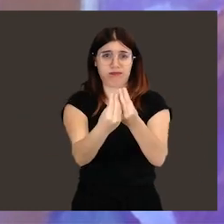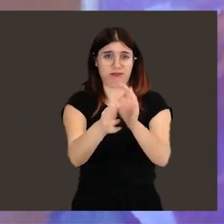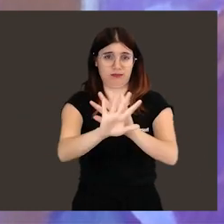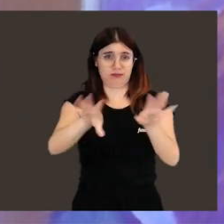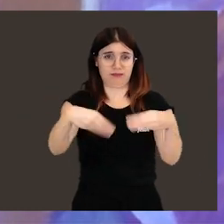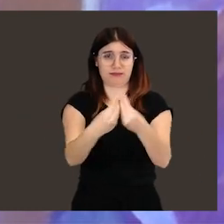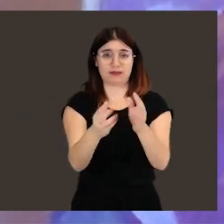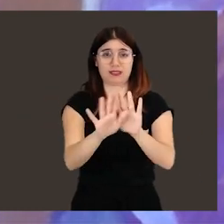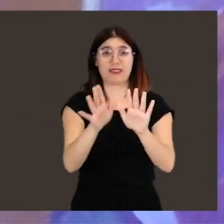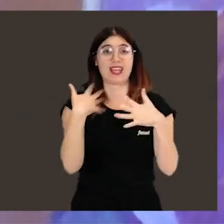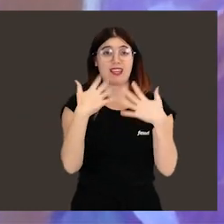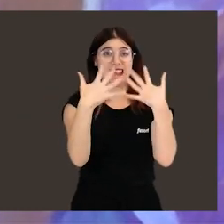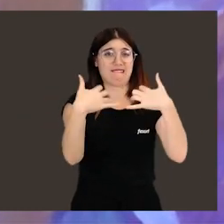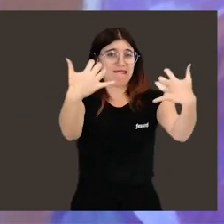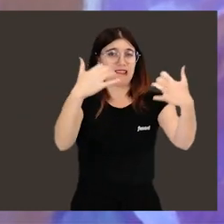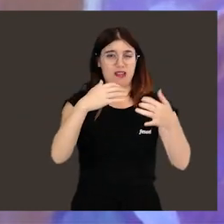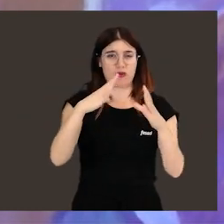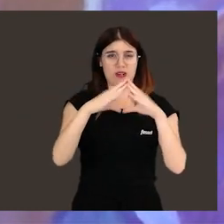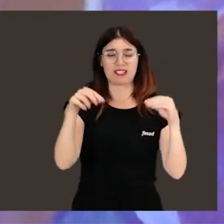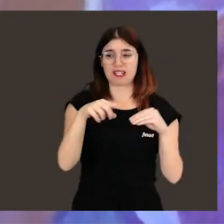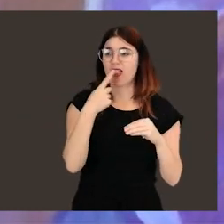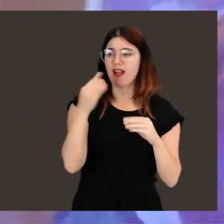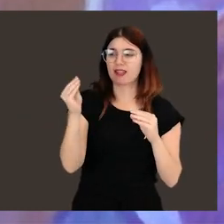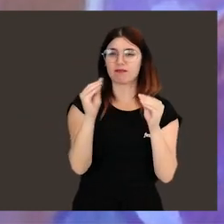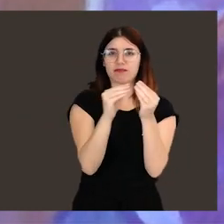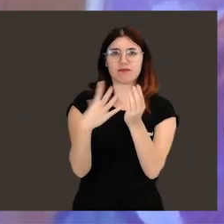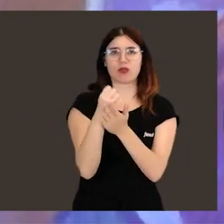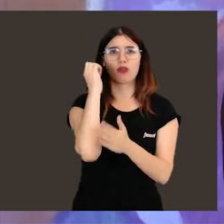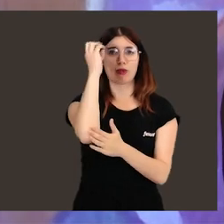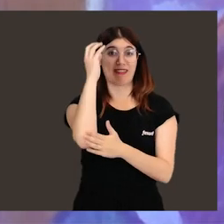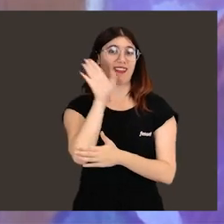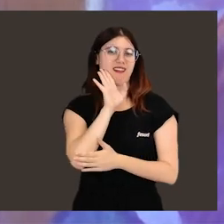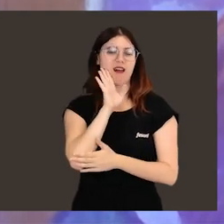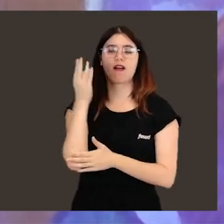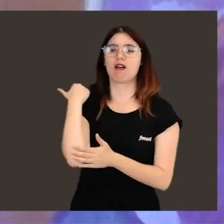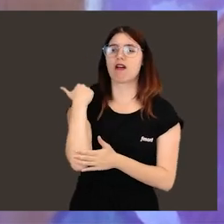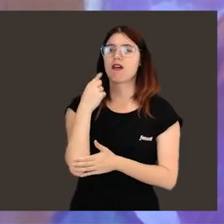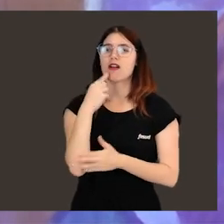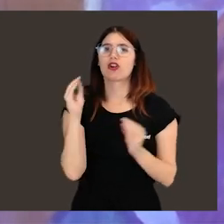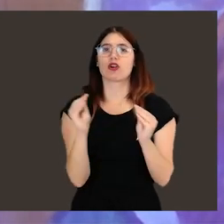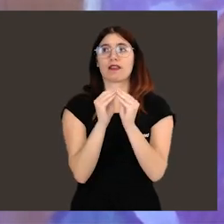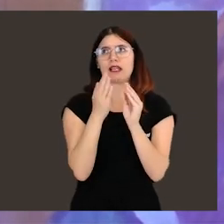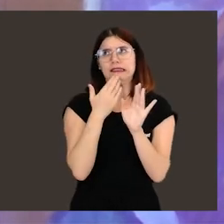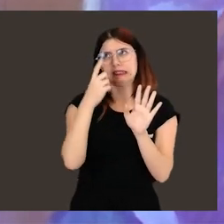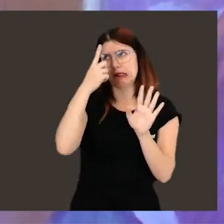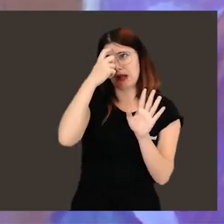el paráninfo de nuestra universidad y coincidíais todas las ponentes en que,